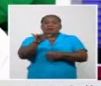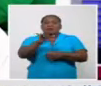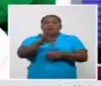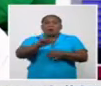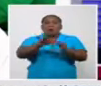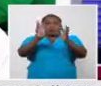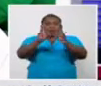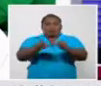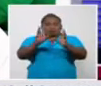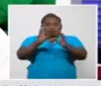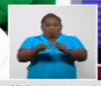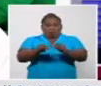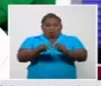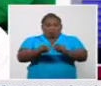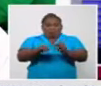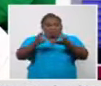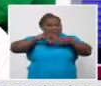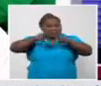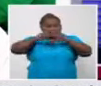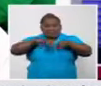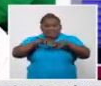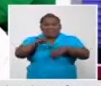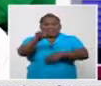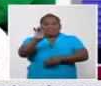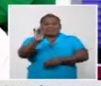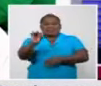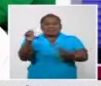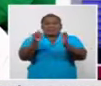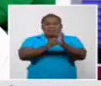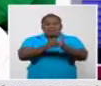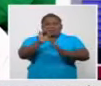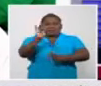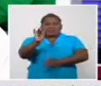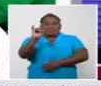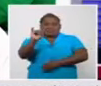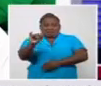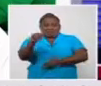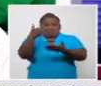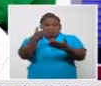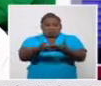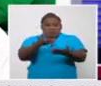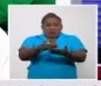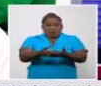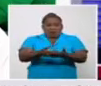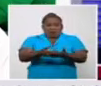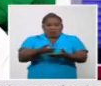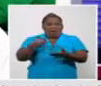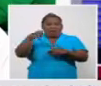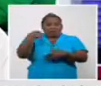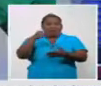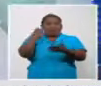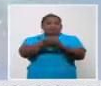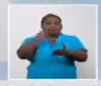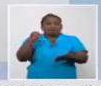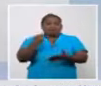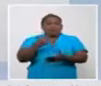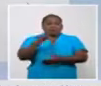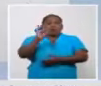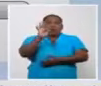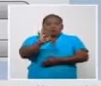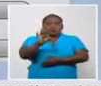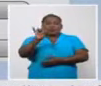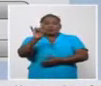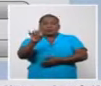17.076 muestras en el día de ayer, se diagnosticaron un total de 893